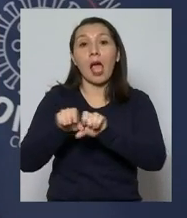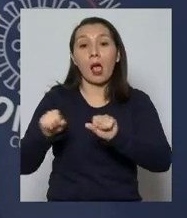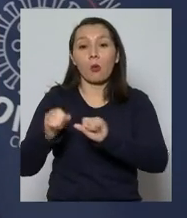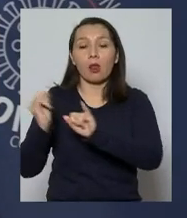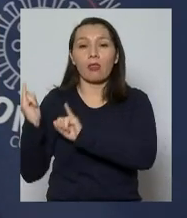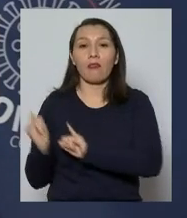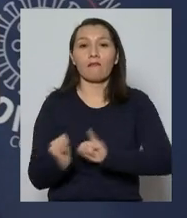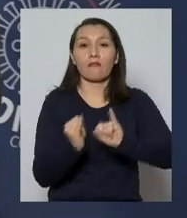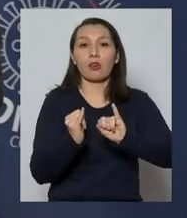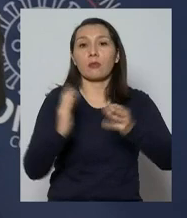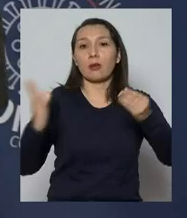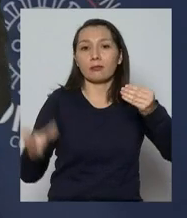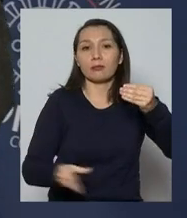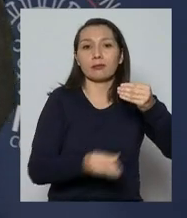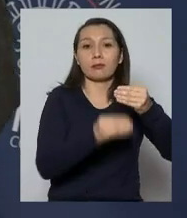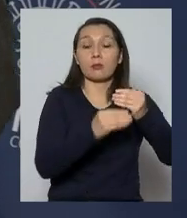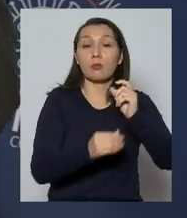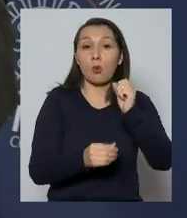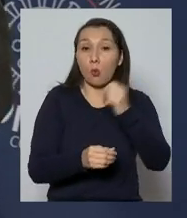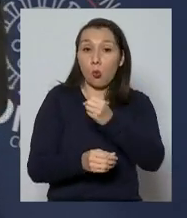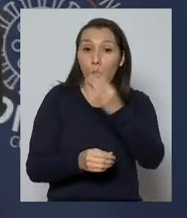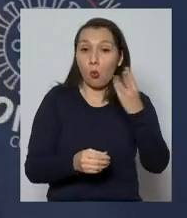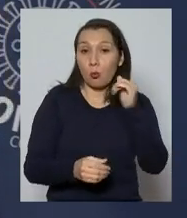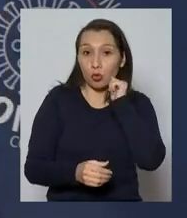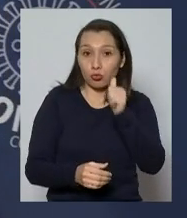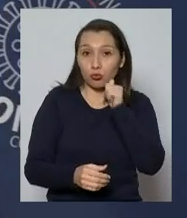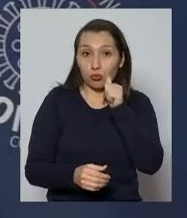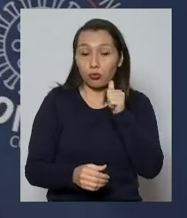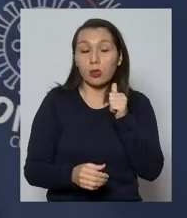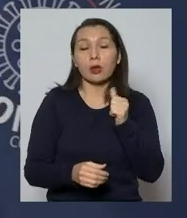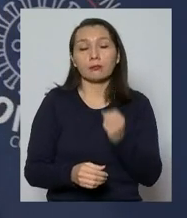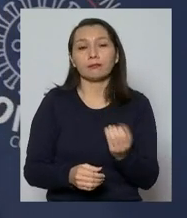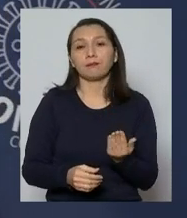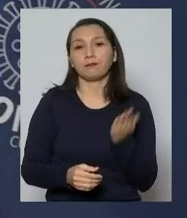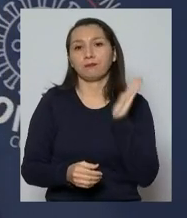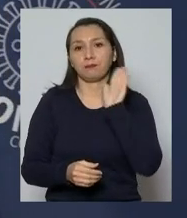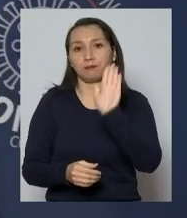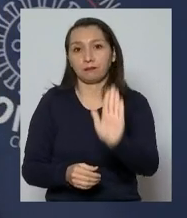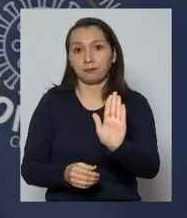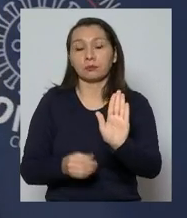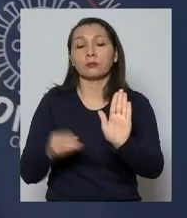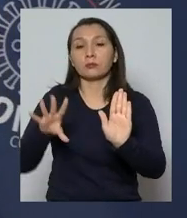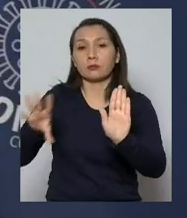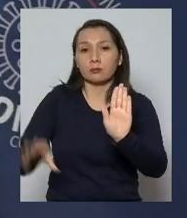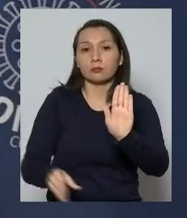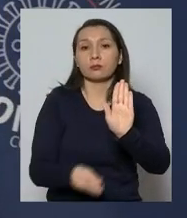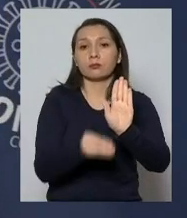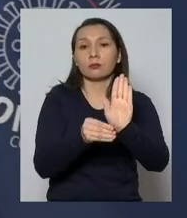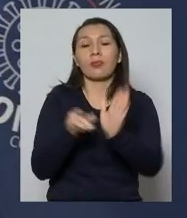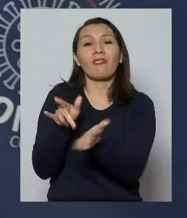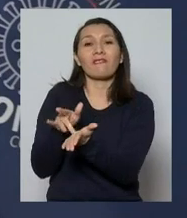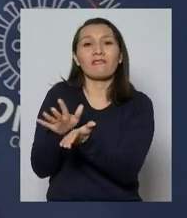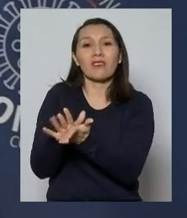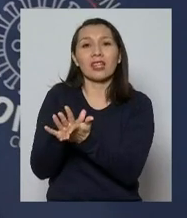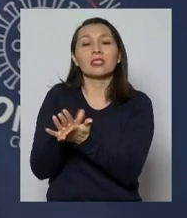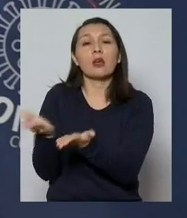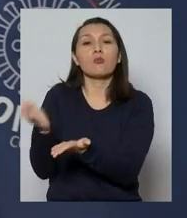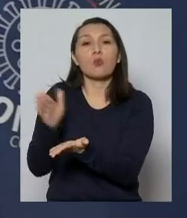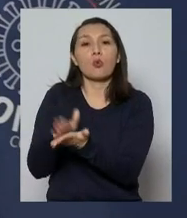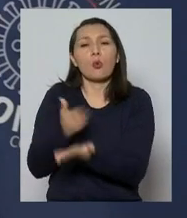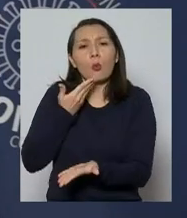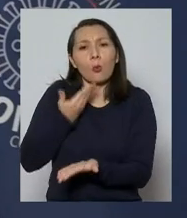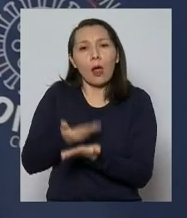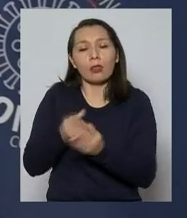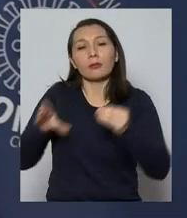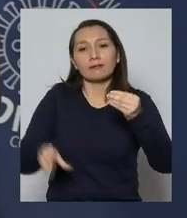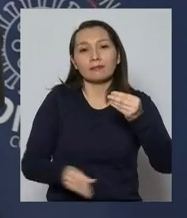entregamos. Vamos a entregar un número cada día. Ese número se entrega y se entrega con la fecha de fallecimiento, que